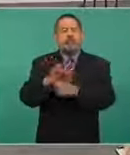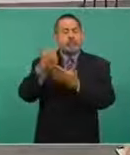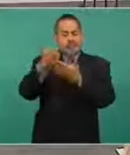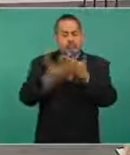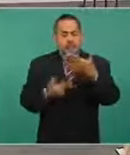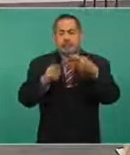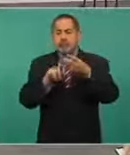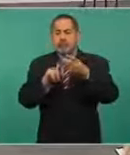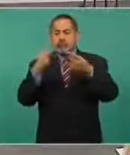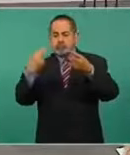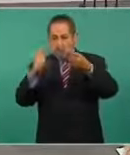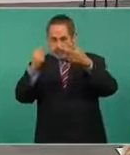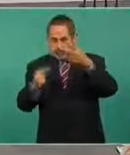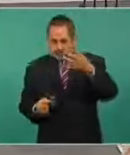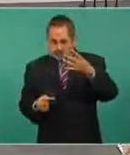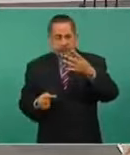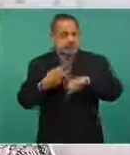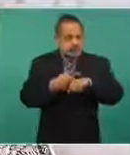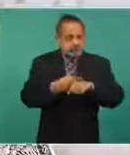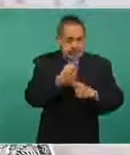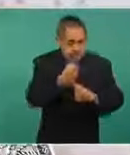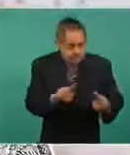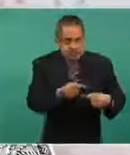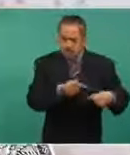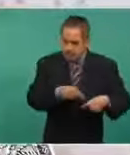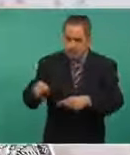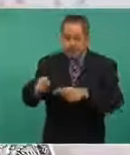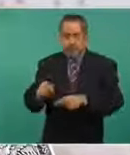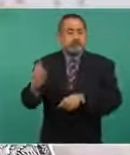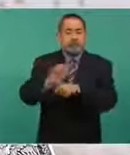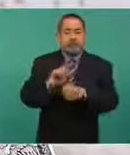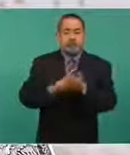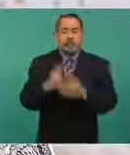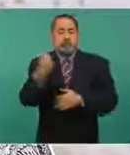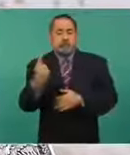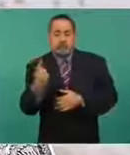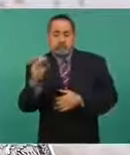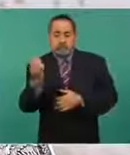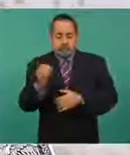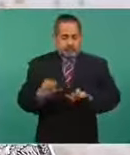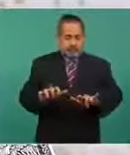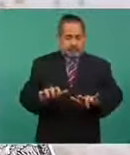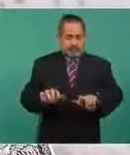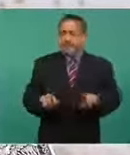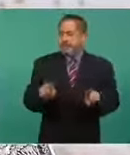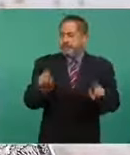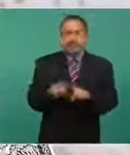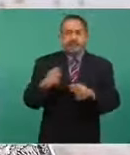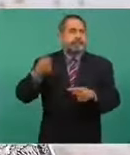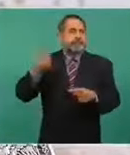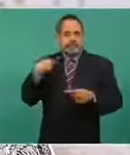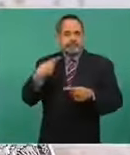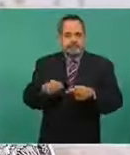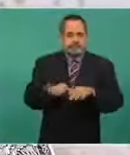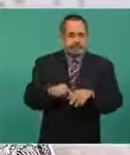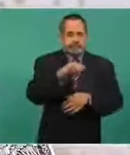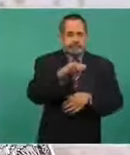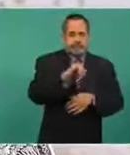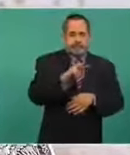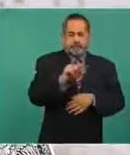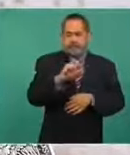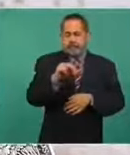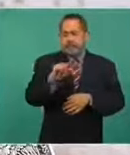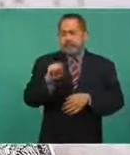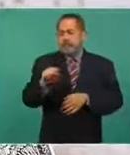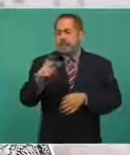completa de enfermedades crónicas. El 1 de octubre abriremos el registro en la misma plataforma que hemos estado utilizando, mivacuna.salud